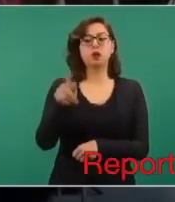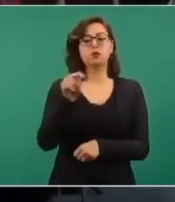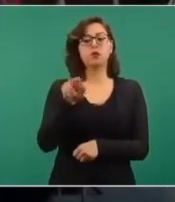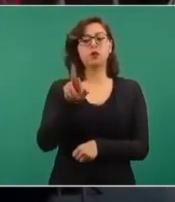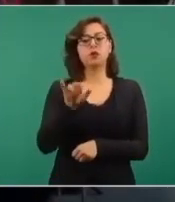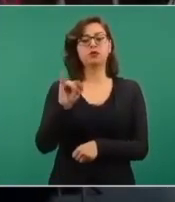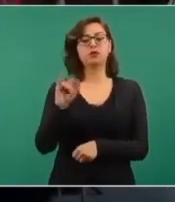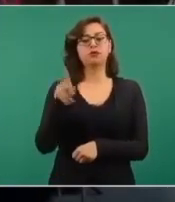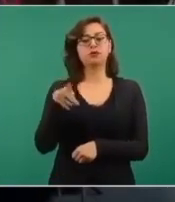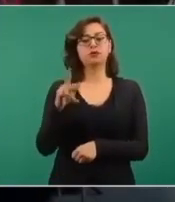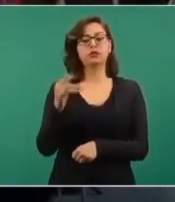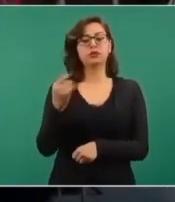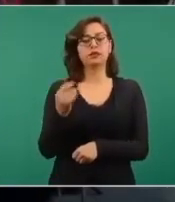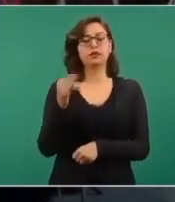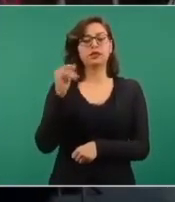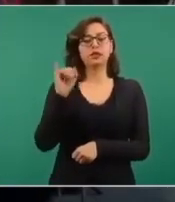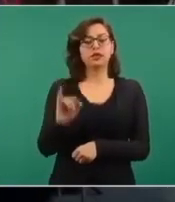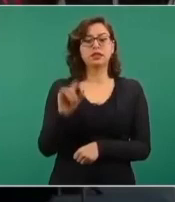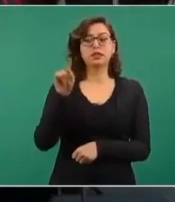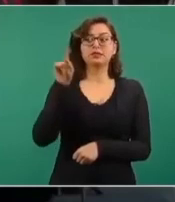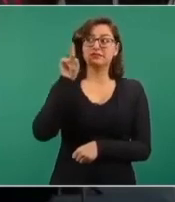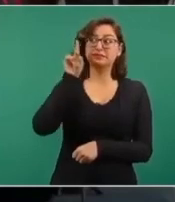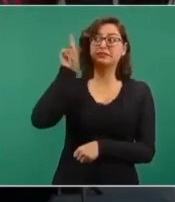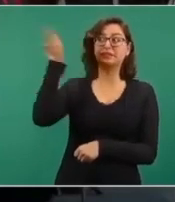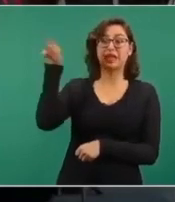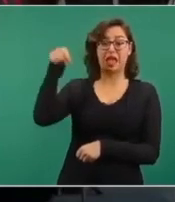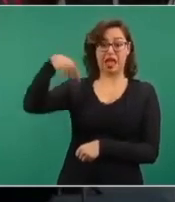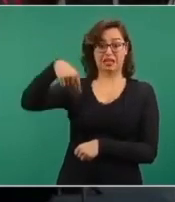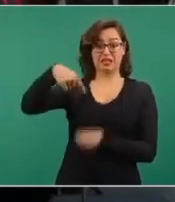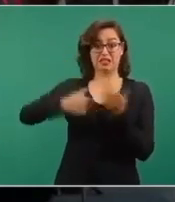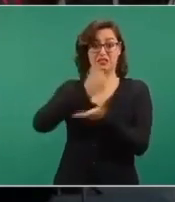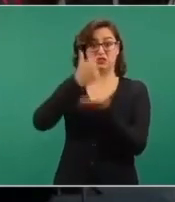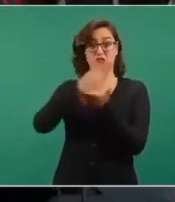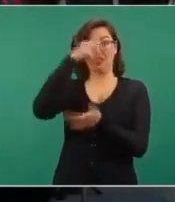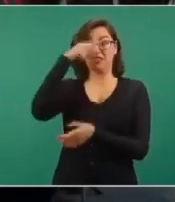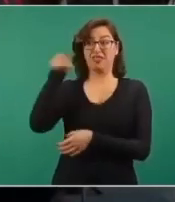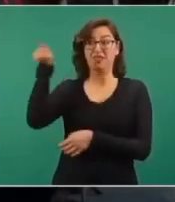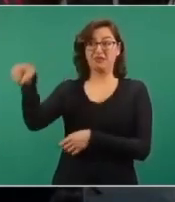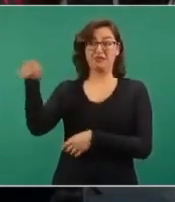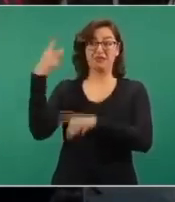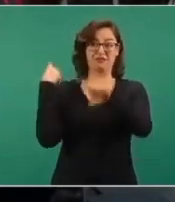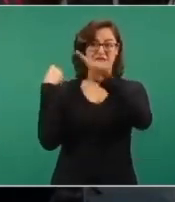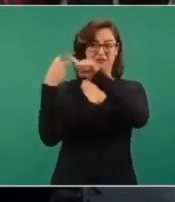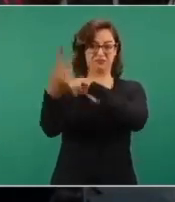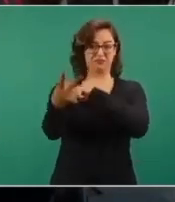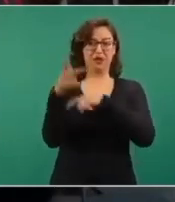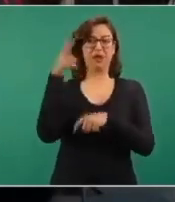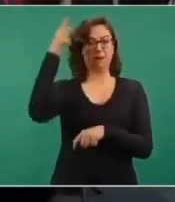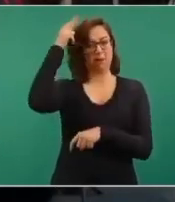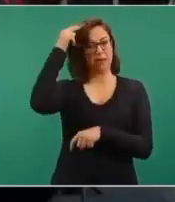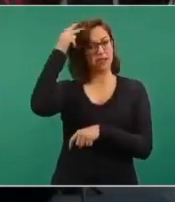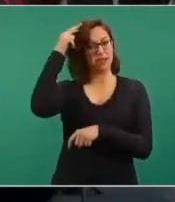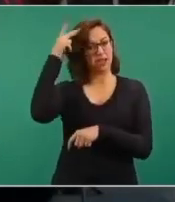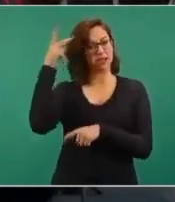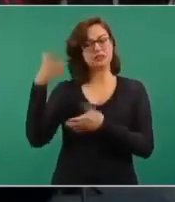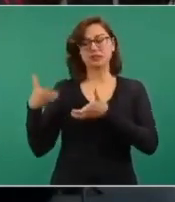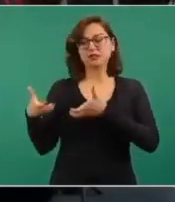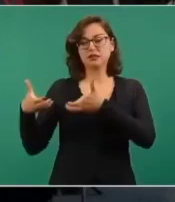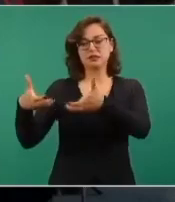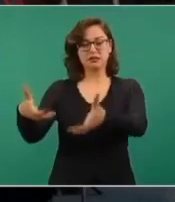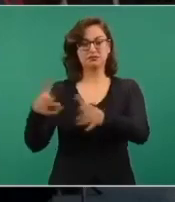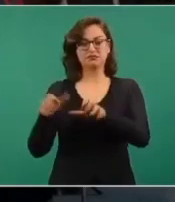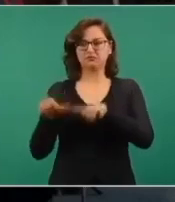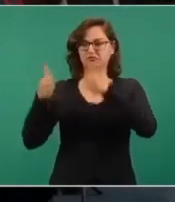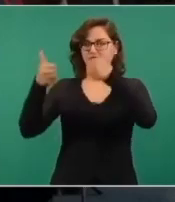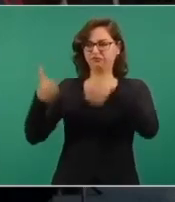el eje central en la capital del país, tenemos entendido que ya hubo reuniones con los líderes de aquella comunidad,